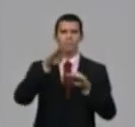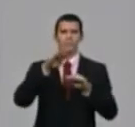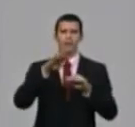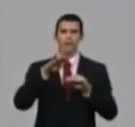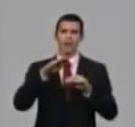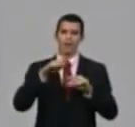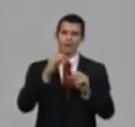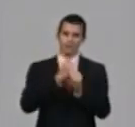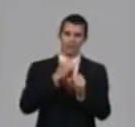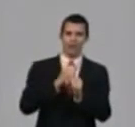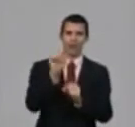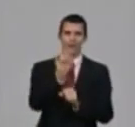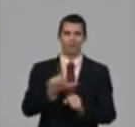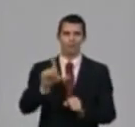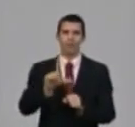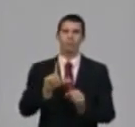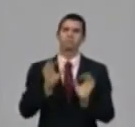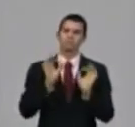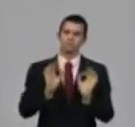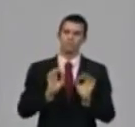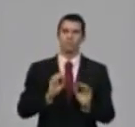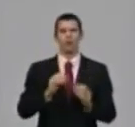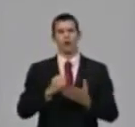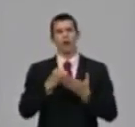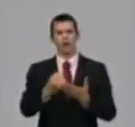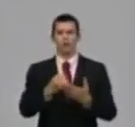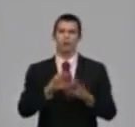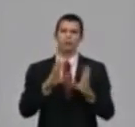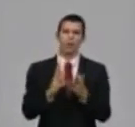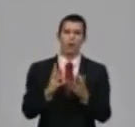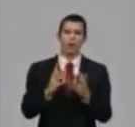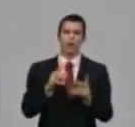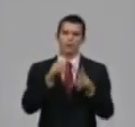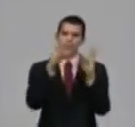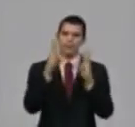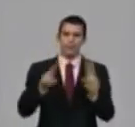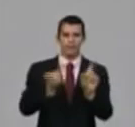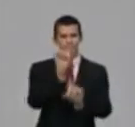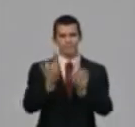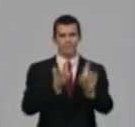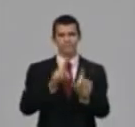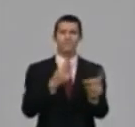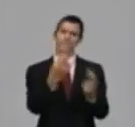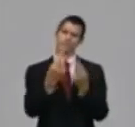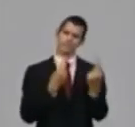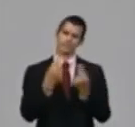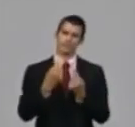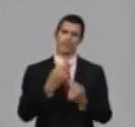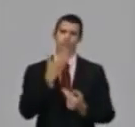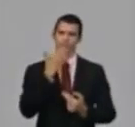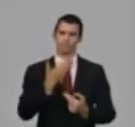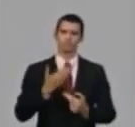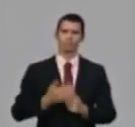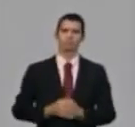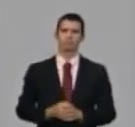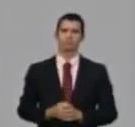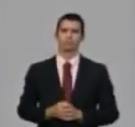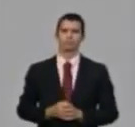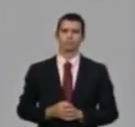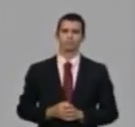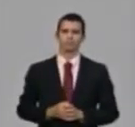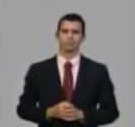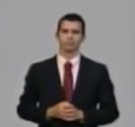eso nos va además a resolverlas, que es la fundamental cuestión que tenemos que hacer nosotros, es también compendiarlas ahí en ese lugar, y ponerlas a